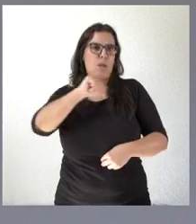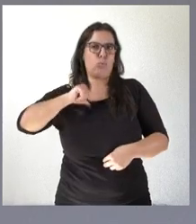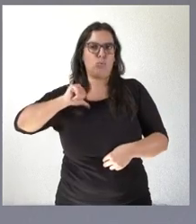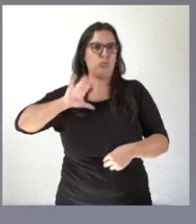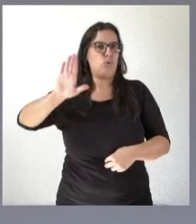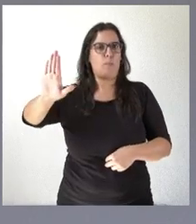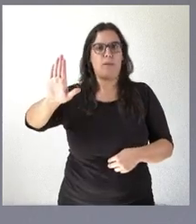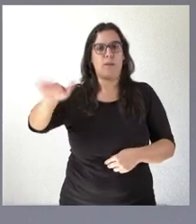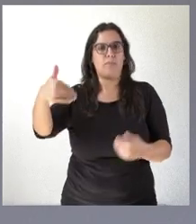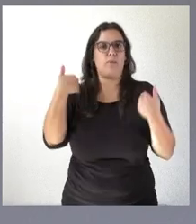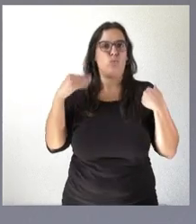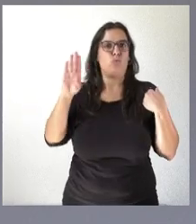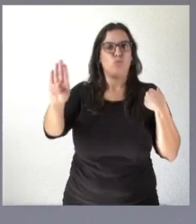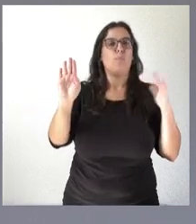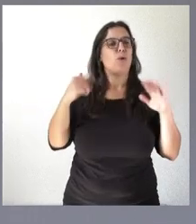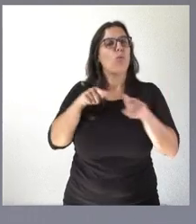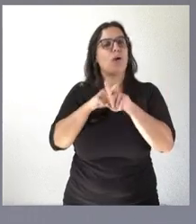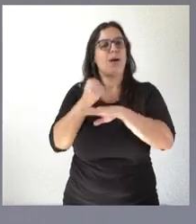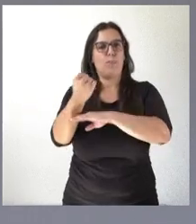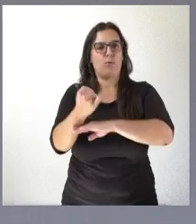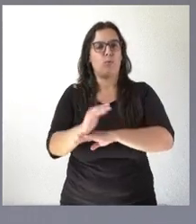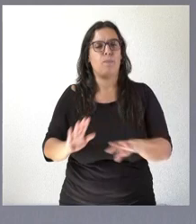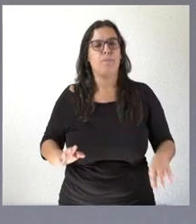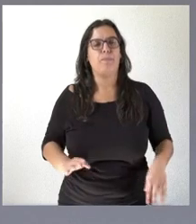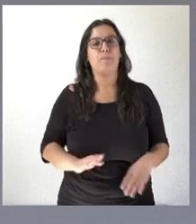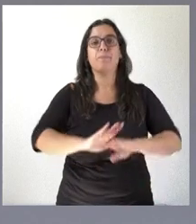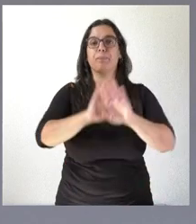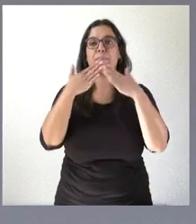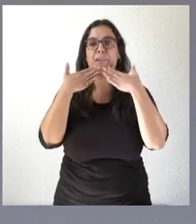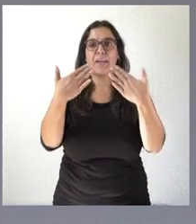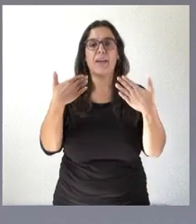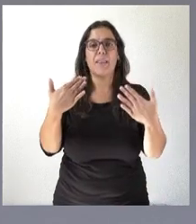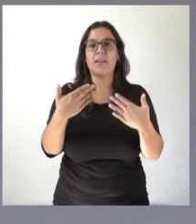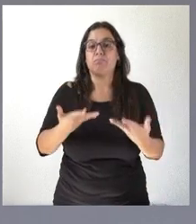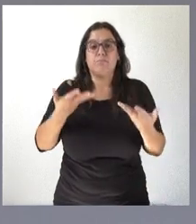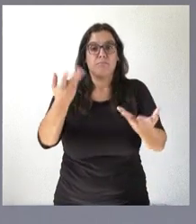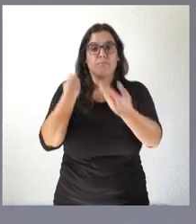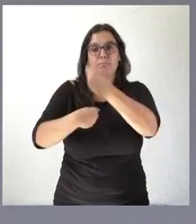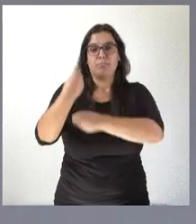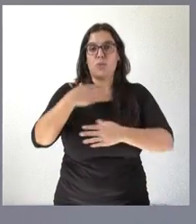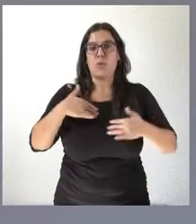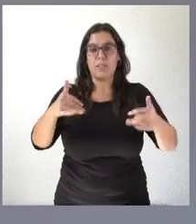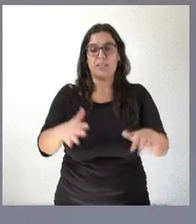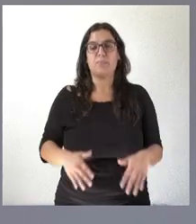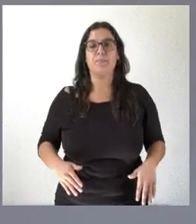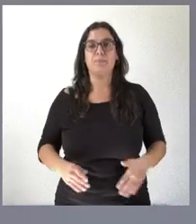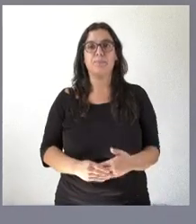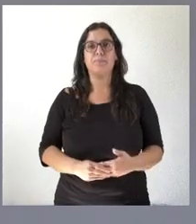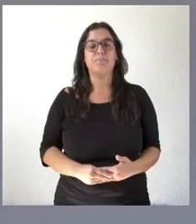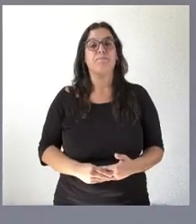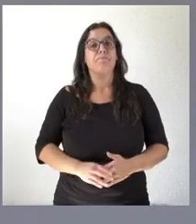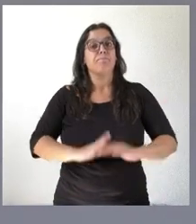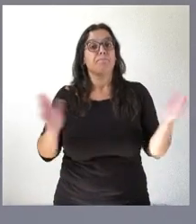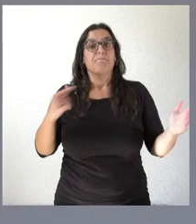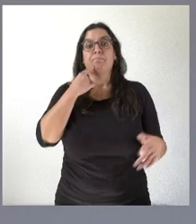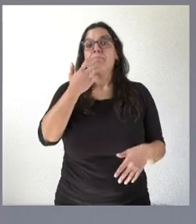apoyo necesario a nuestros secretarios muchísimas gracias y quedamos a su disposición pues lo dicho si tienen